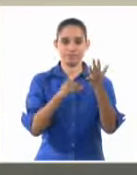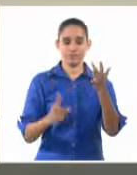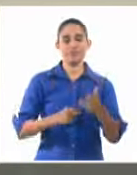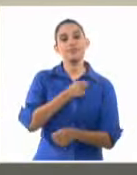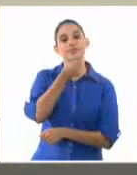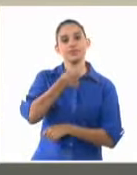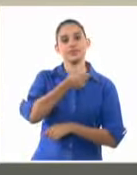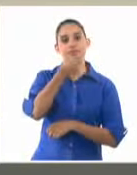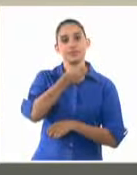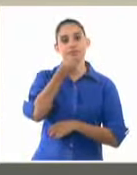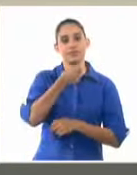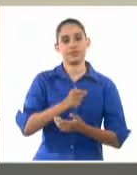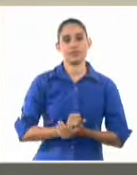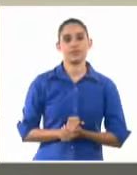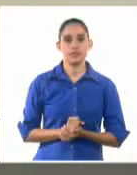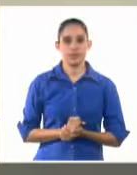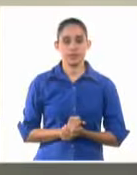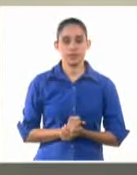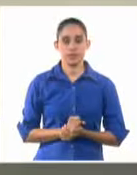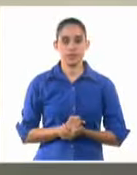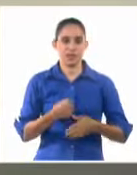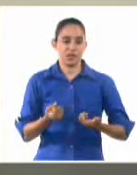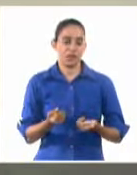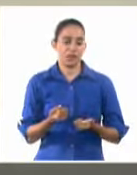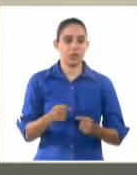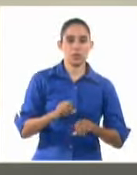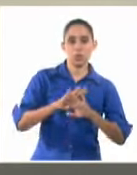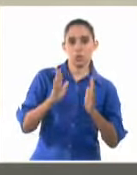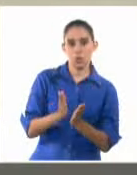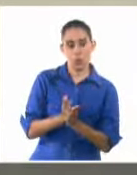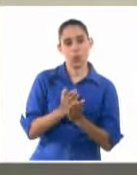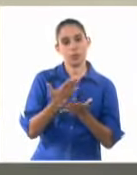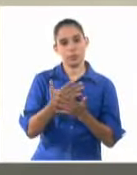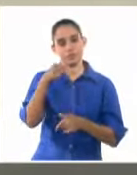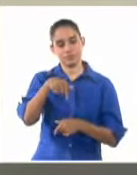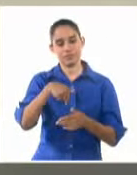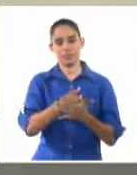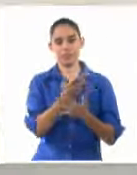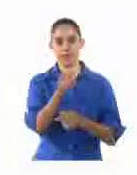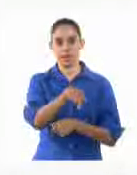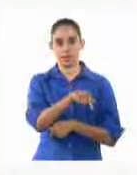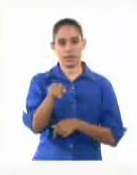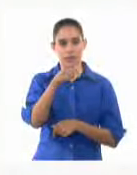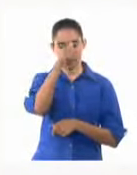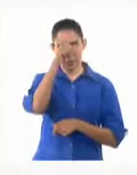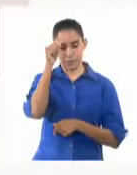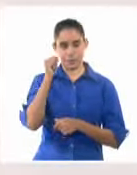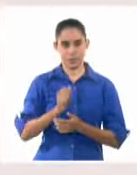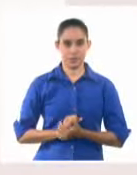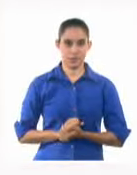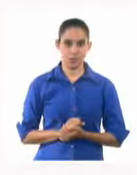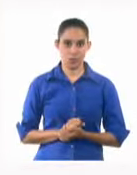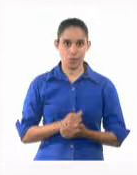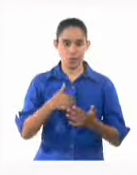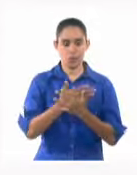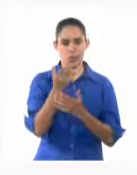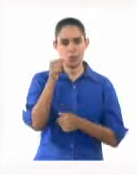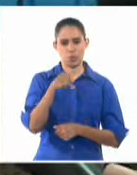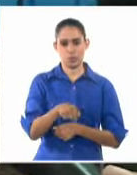Bernardo Espinosa, sobre el comportamiento energético para esta jornada. Para el día de hoy